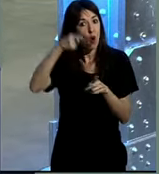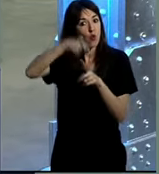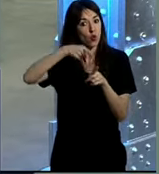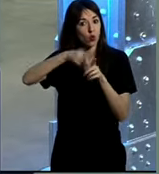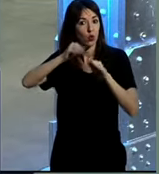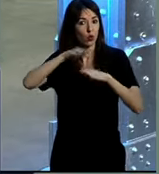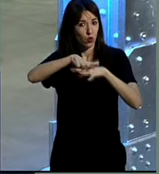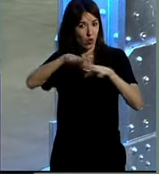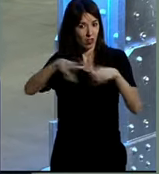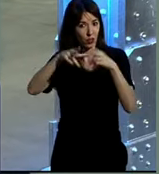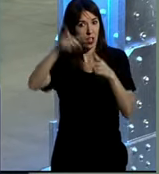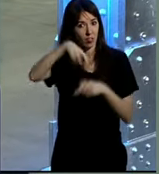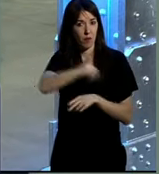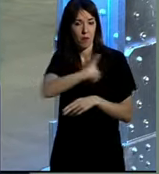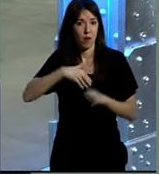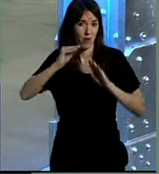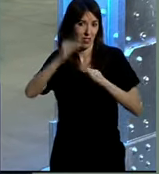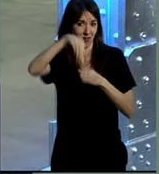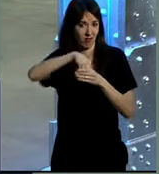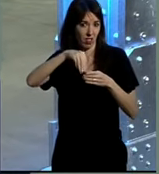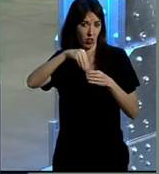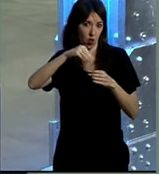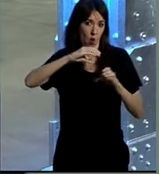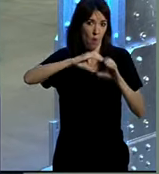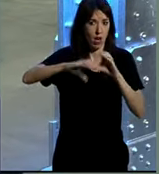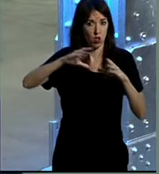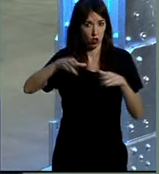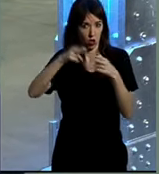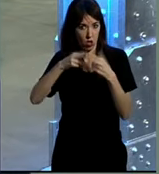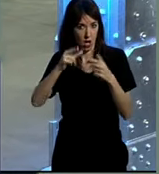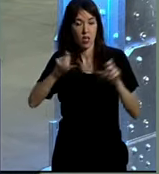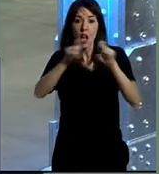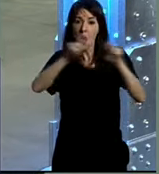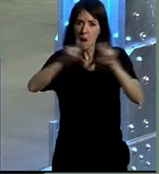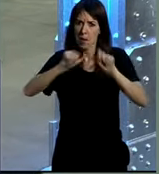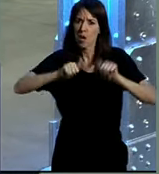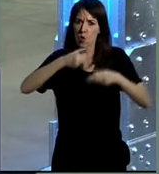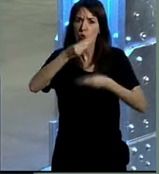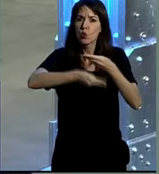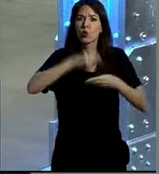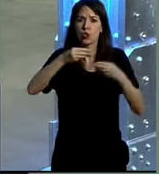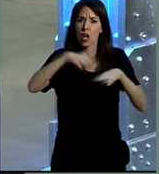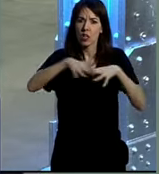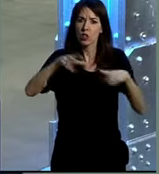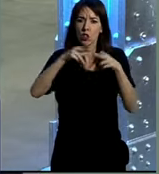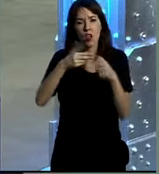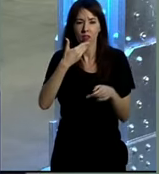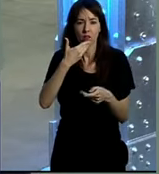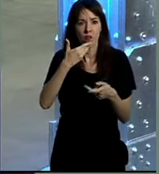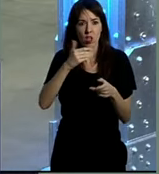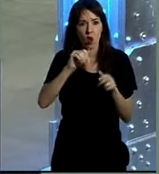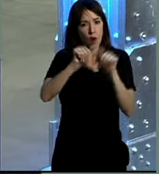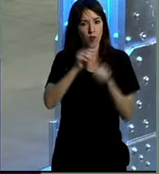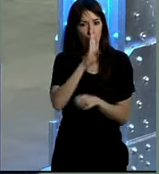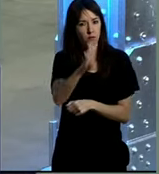hacen de las redes y al papel que están desempeñando los medios sociales. Las empresas han empezado a utilizar las redes sociales como un medio